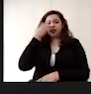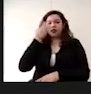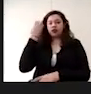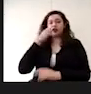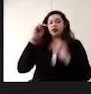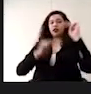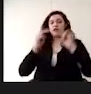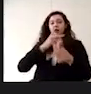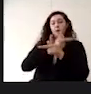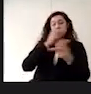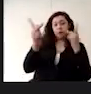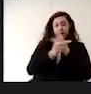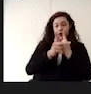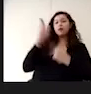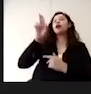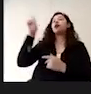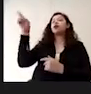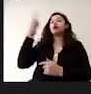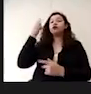de nivel medio superior y superior.